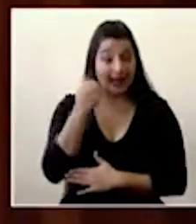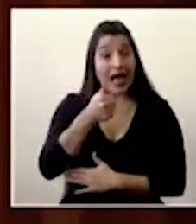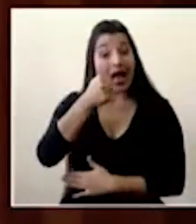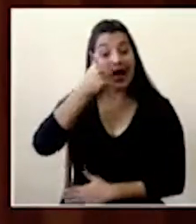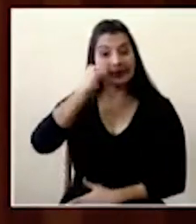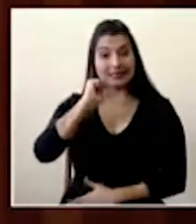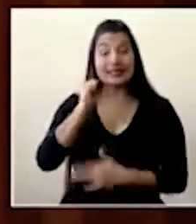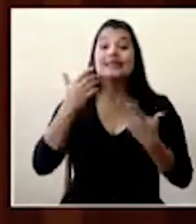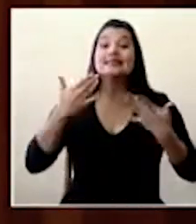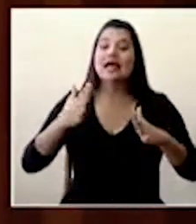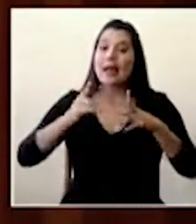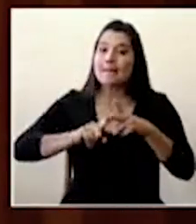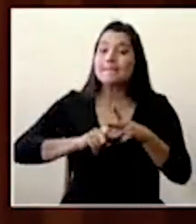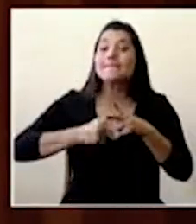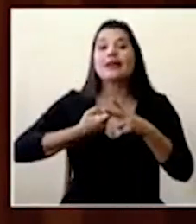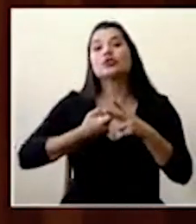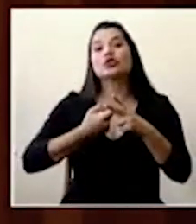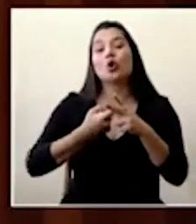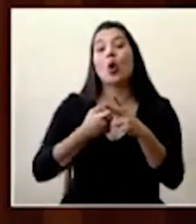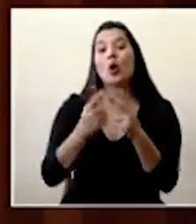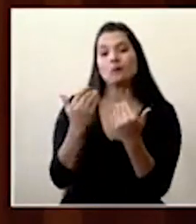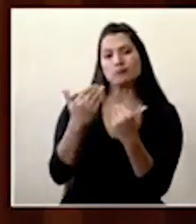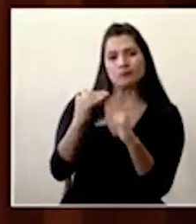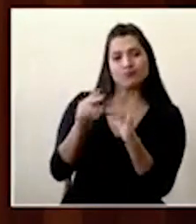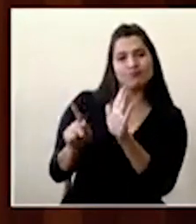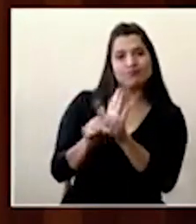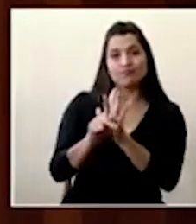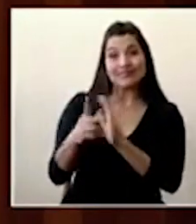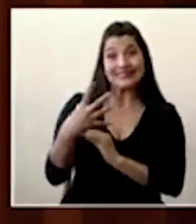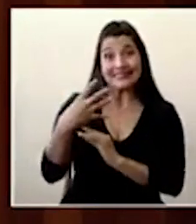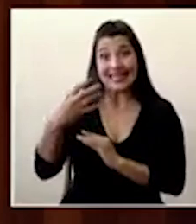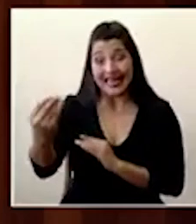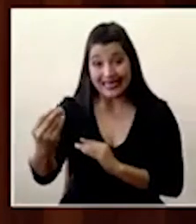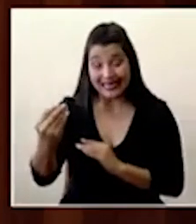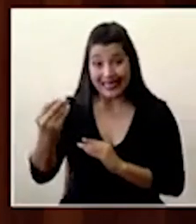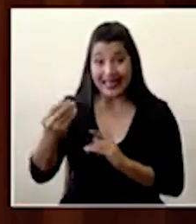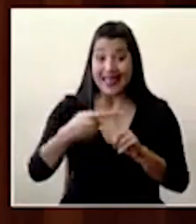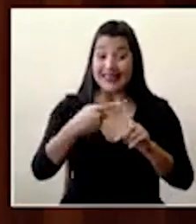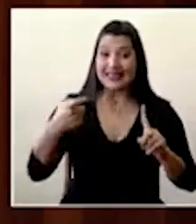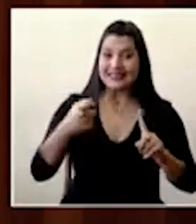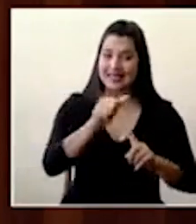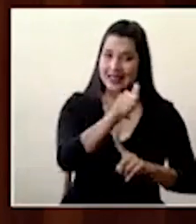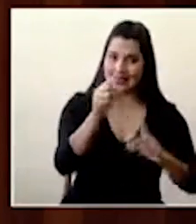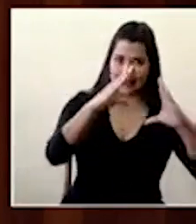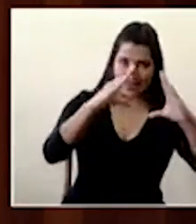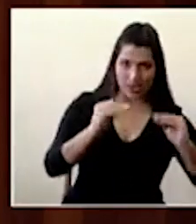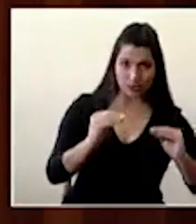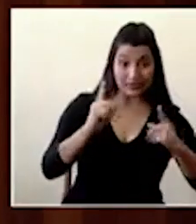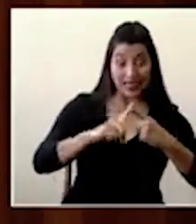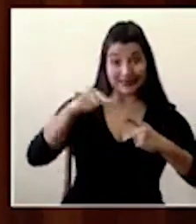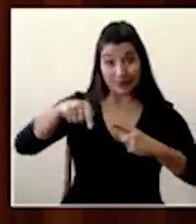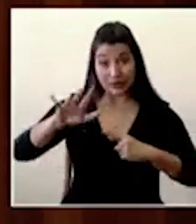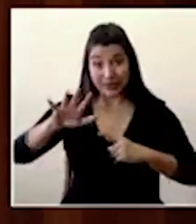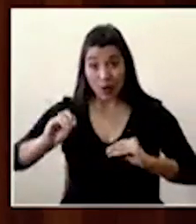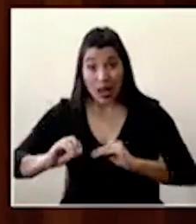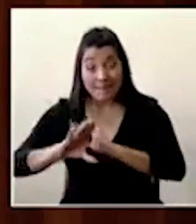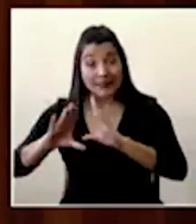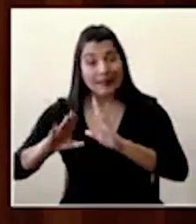ponerse en marcha la restricción vehicular nocturna. Empezó a las 10 de la noche y finalizó hoy a las 5 am